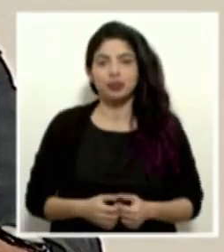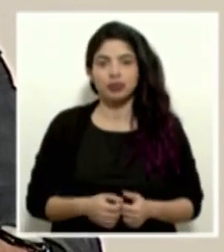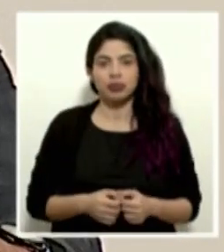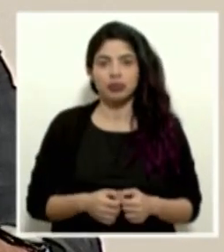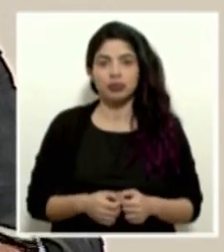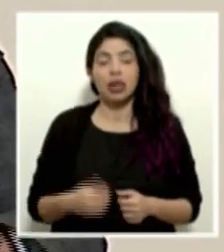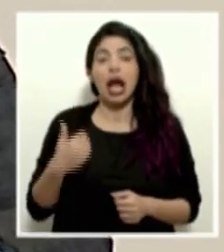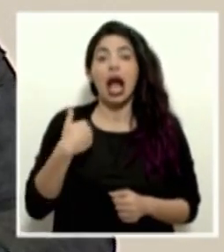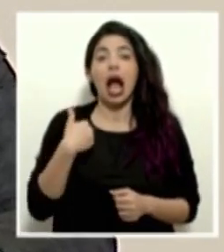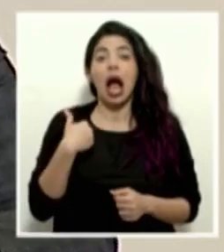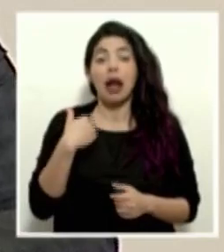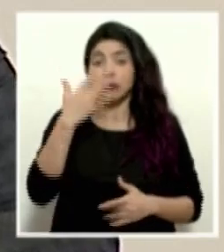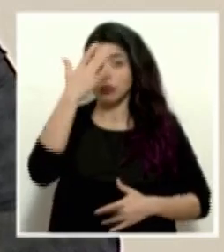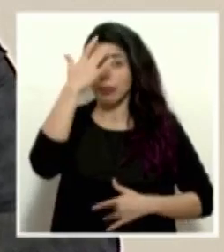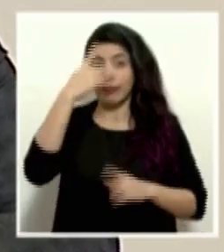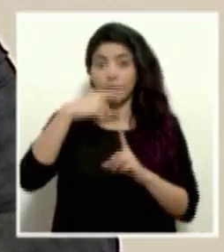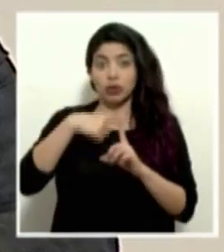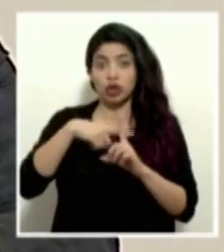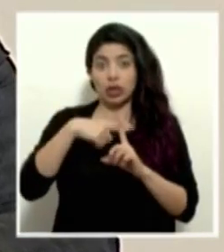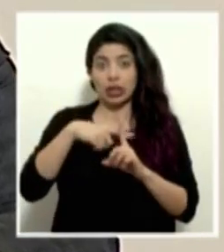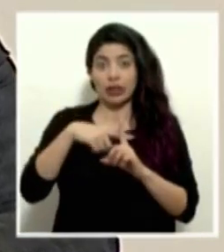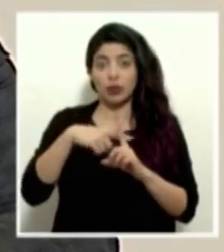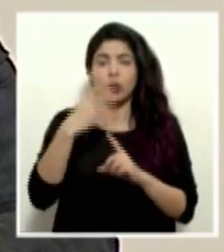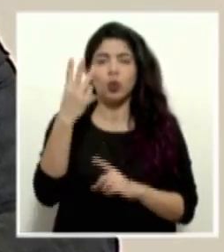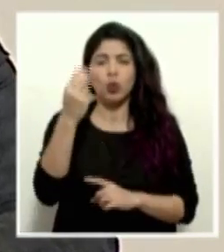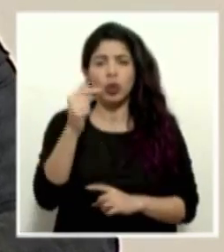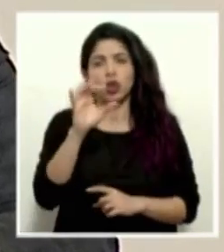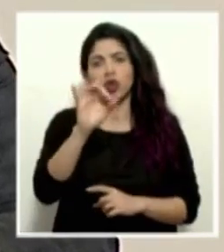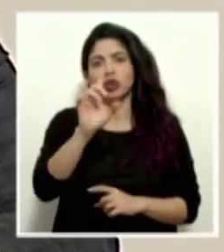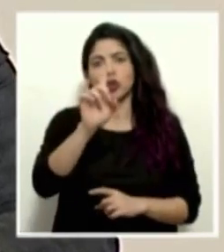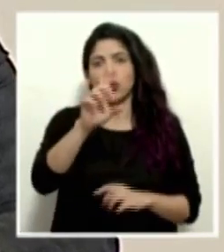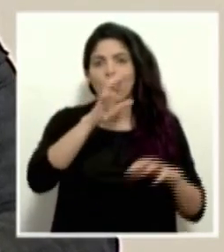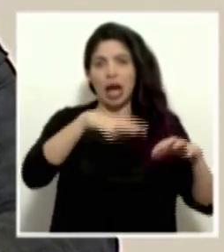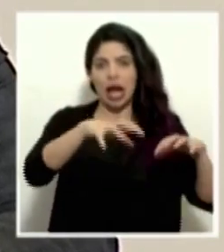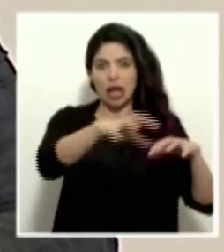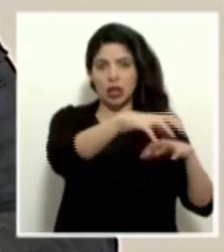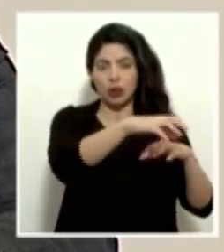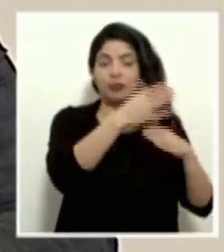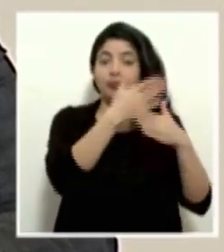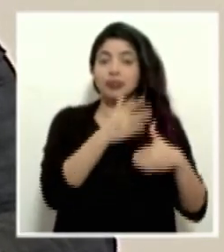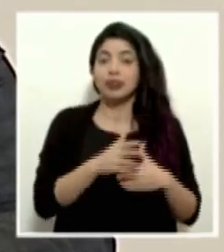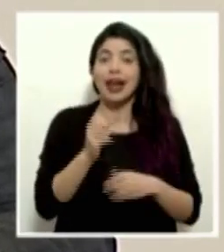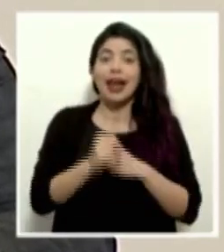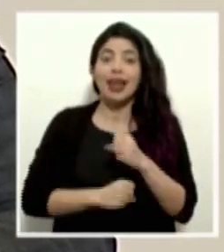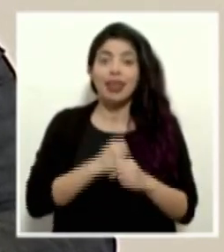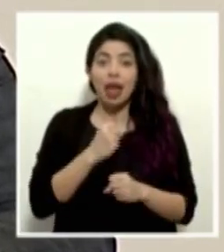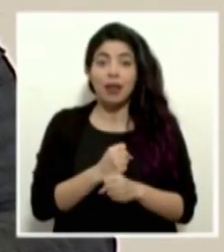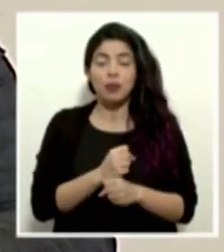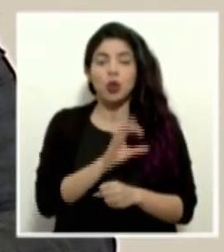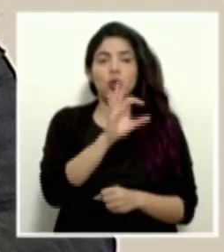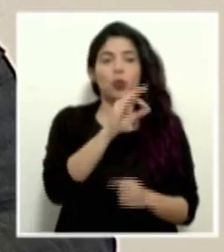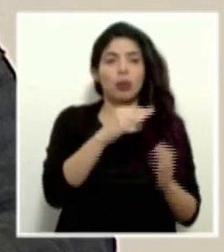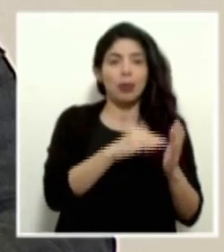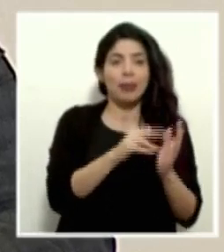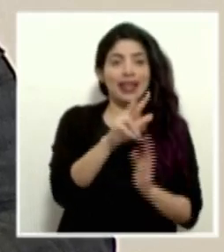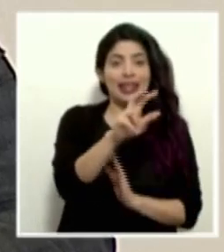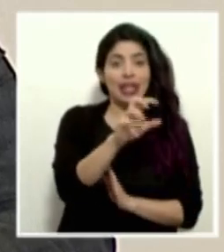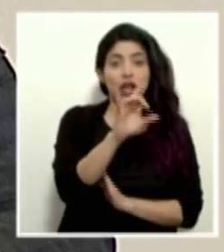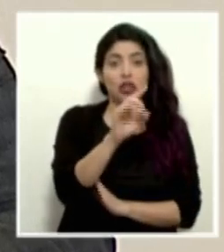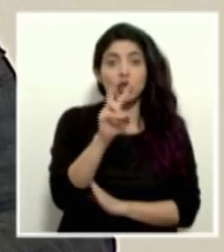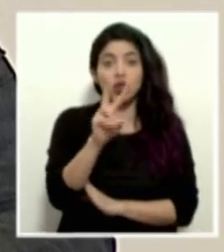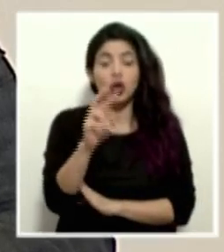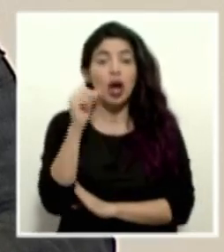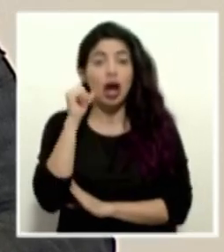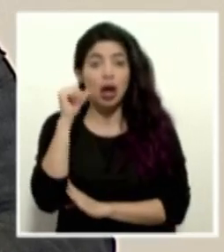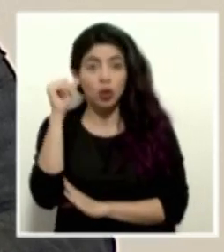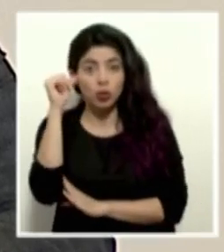Tenemos casos positivos en 81 cantones. Por edad son 9.382